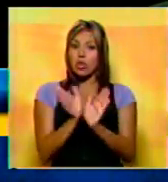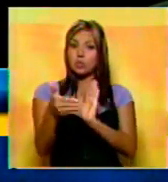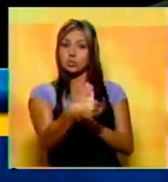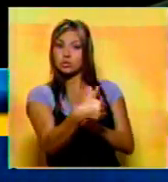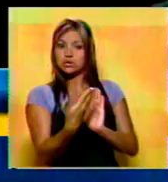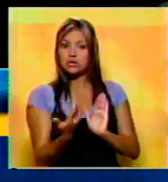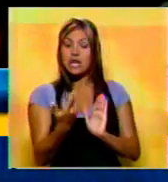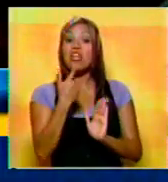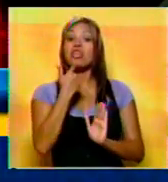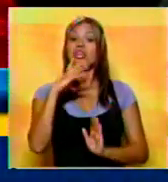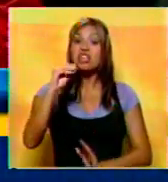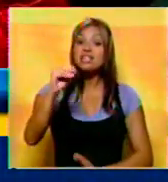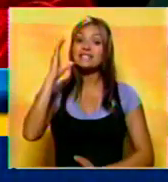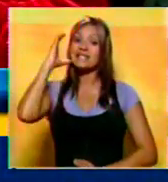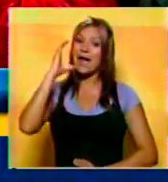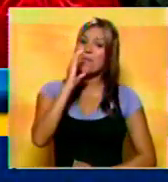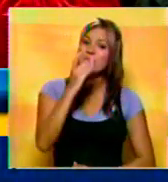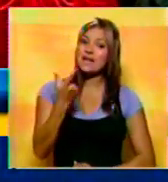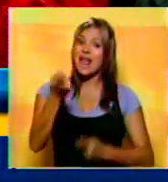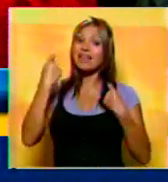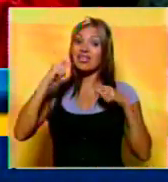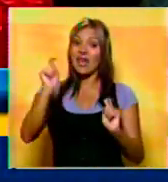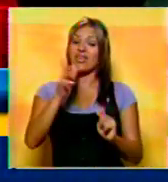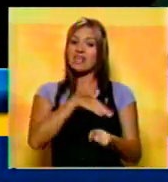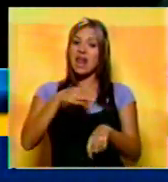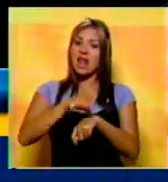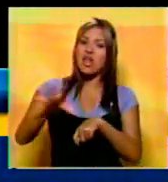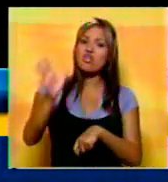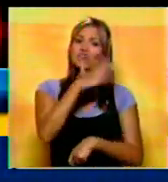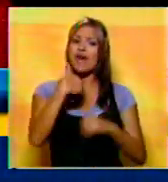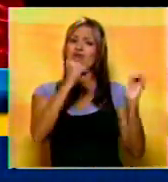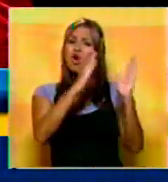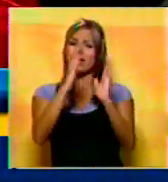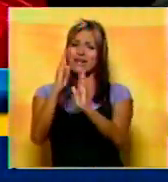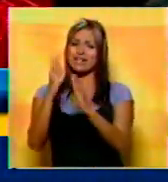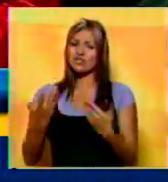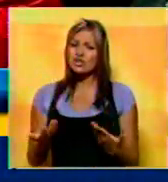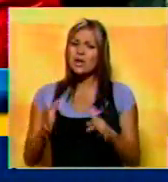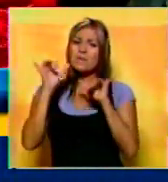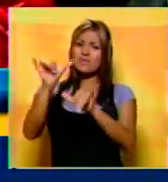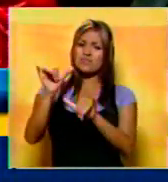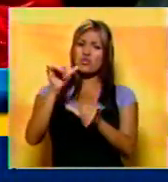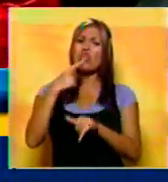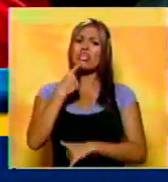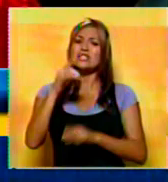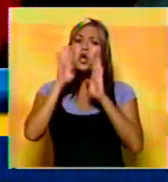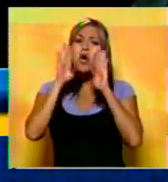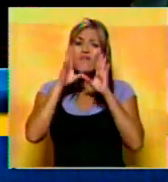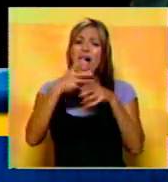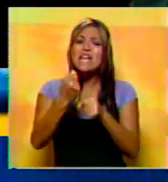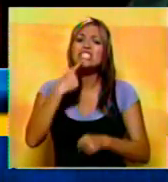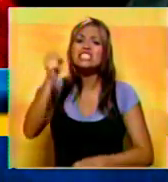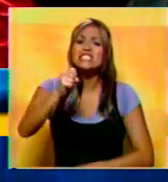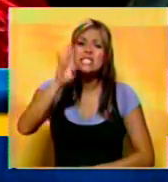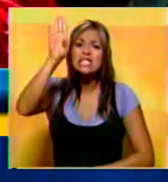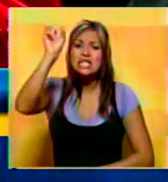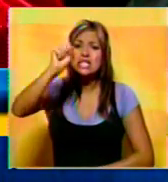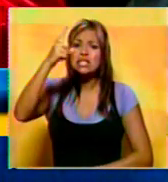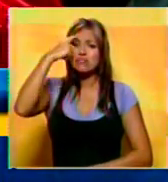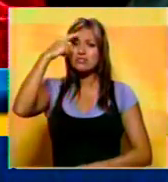Dice Caprile, tratan de dejarnos sin organización. Él confiesa que ese tipo